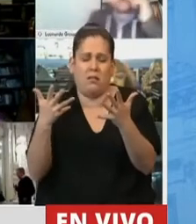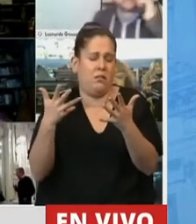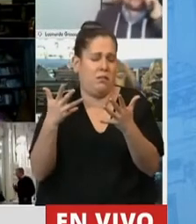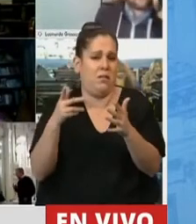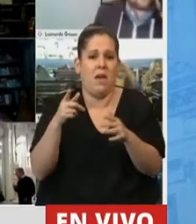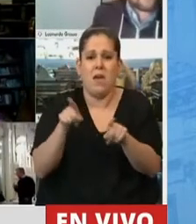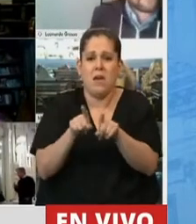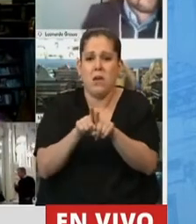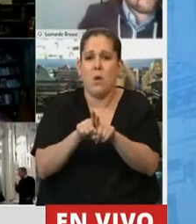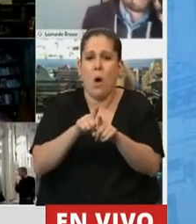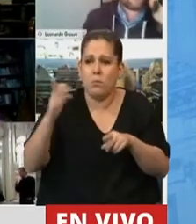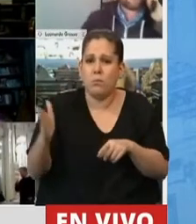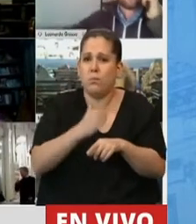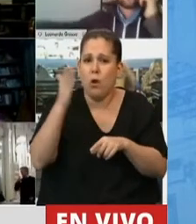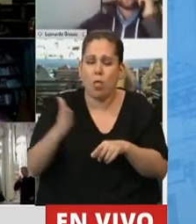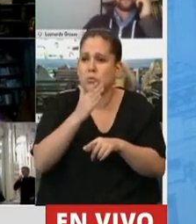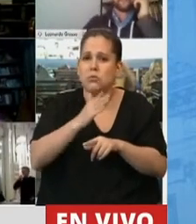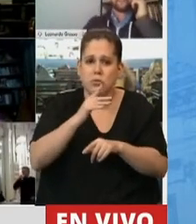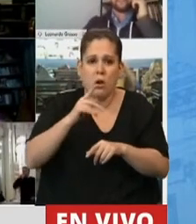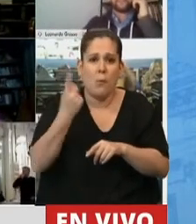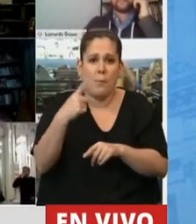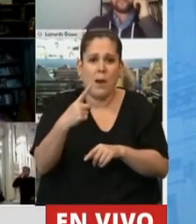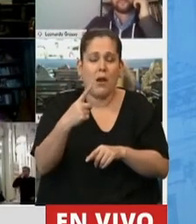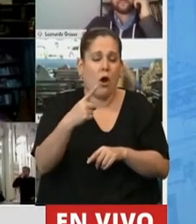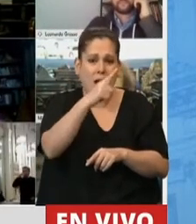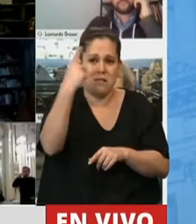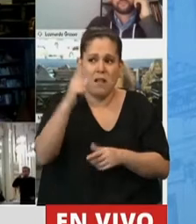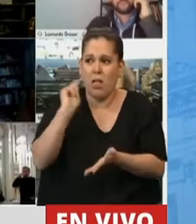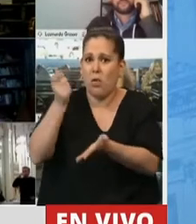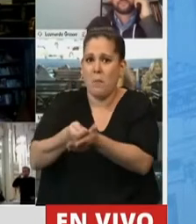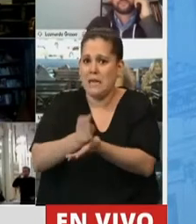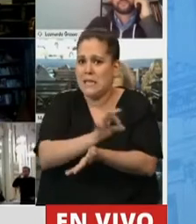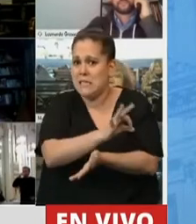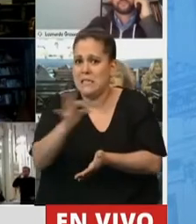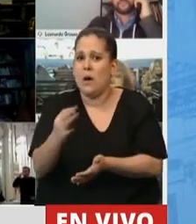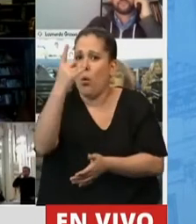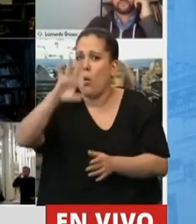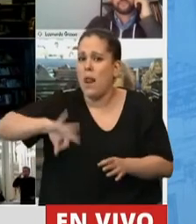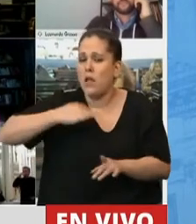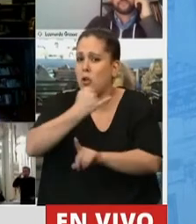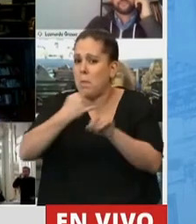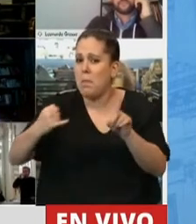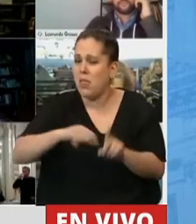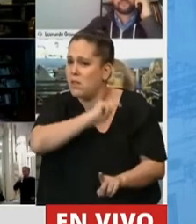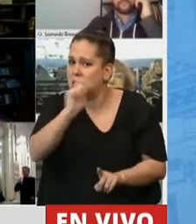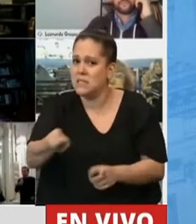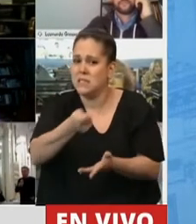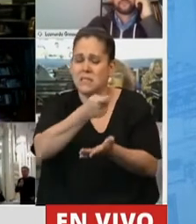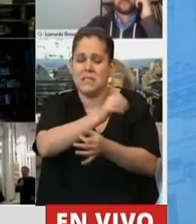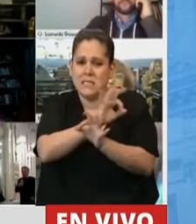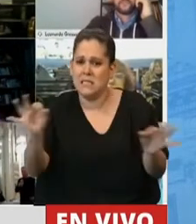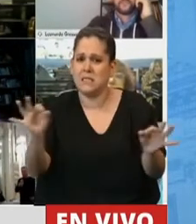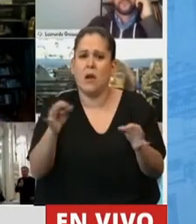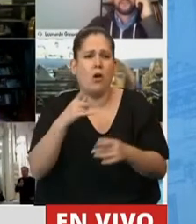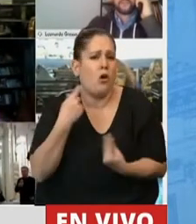provincia que no les paga hace más de un año y medio y que están fundidas. ¿Cómo podemos pedirle a esos chubutenses que se queden en